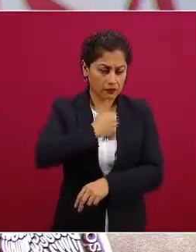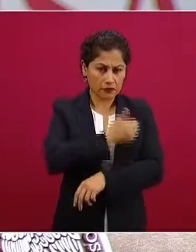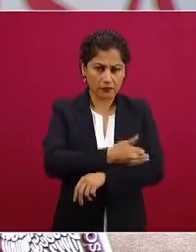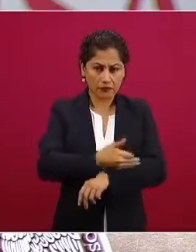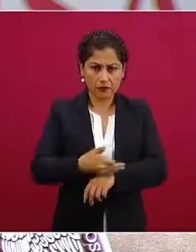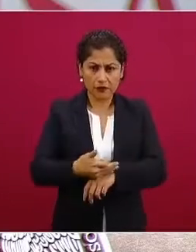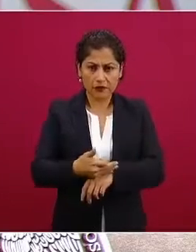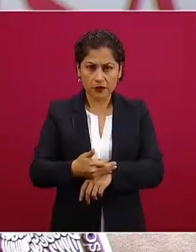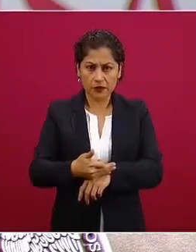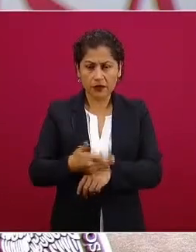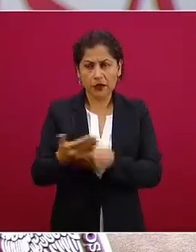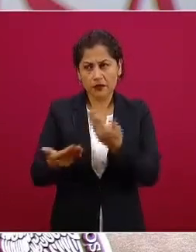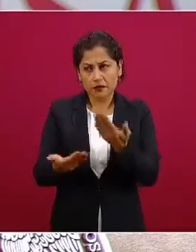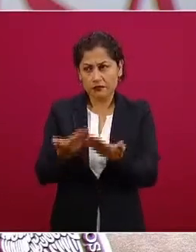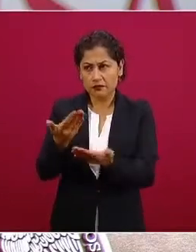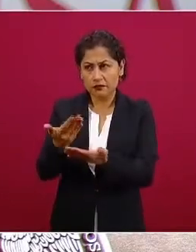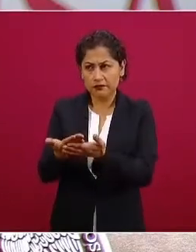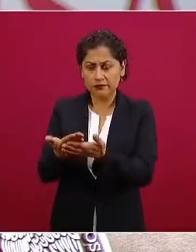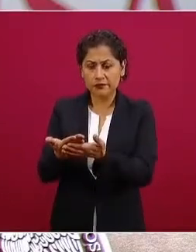le transmito